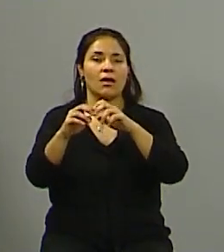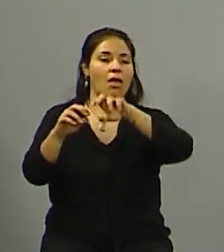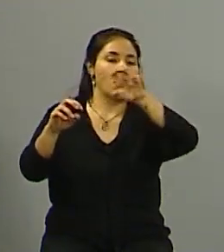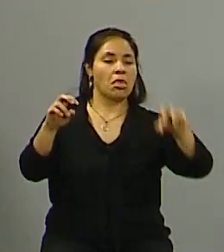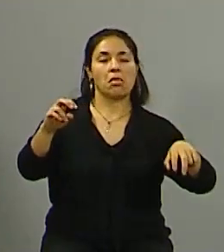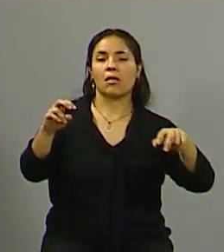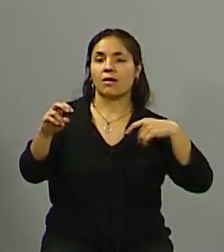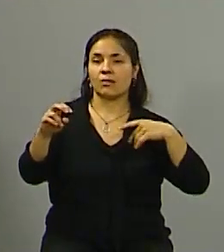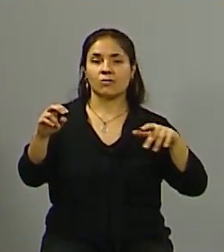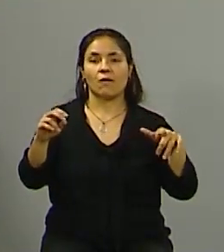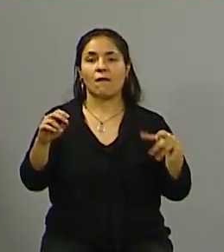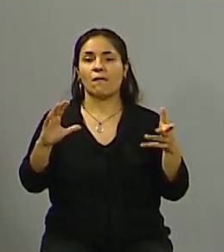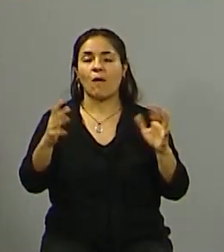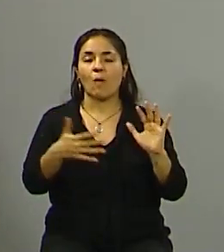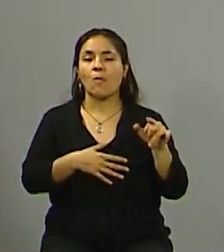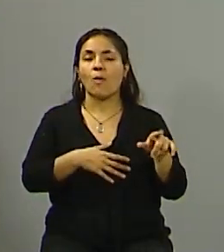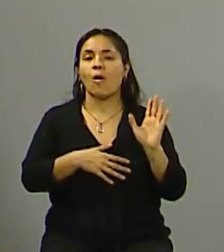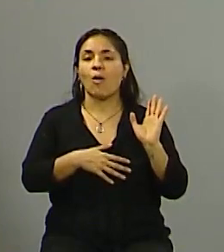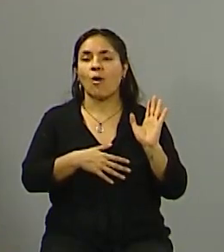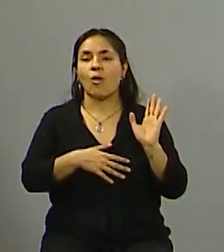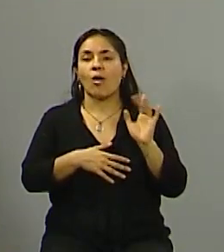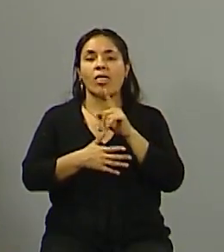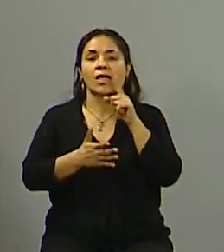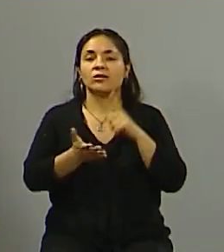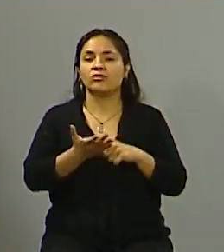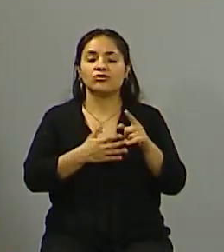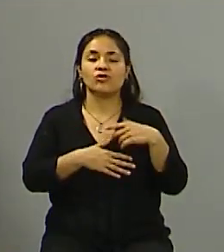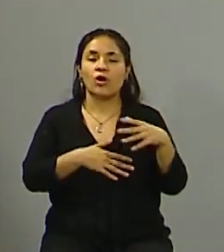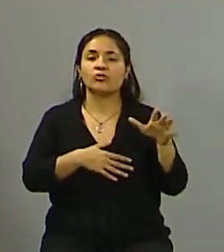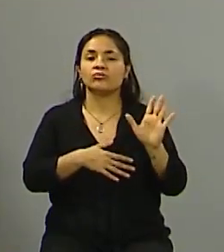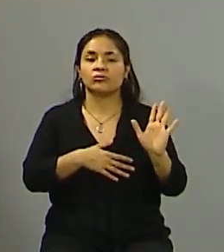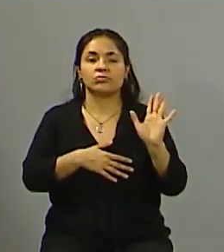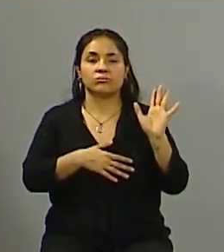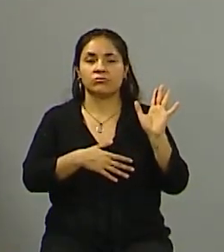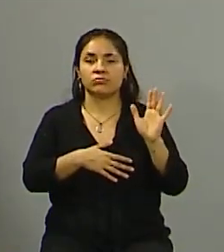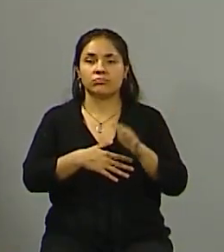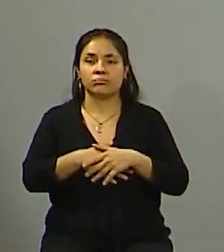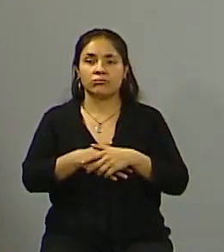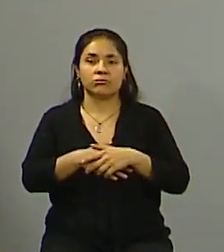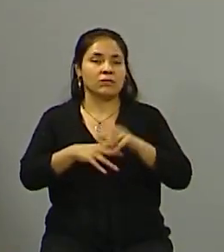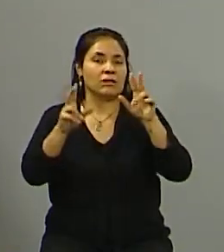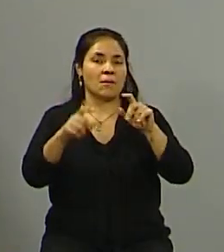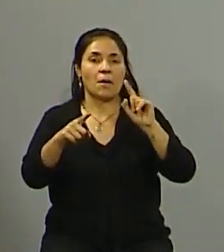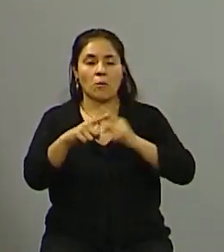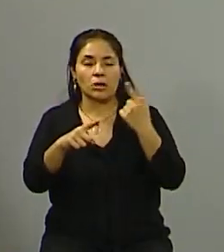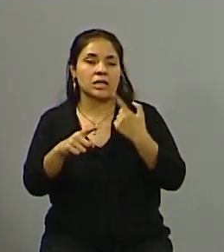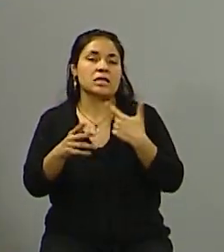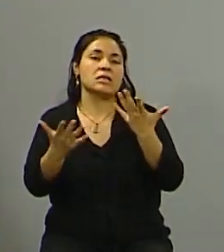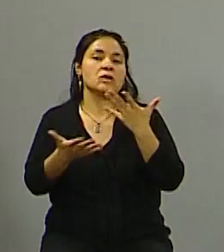sustento diría desde lo político, desde